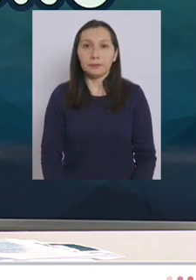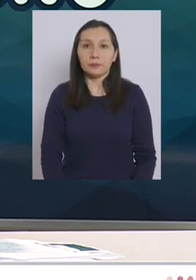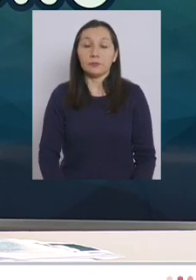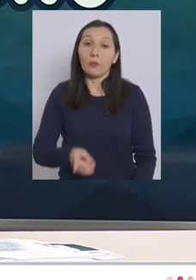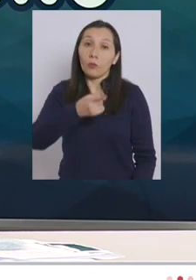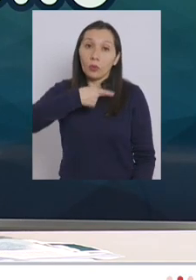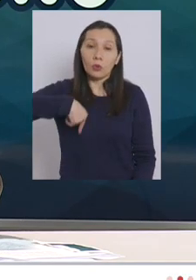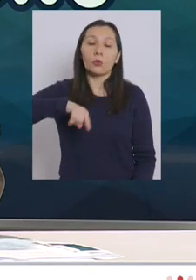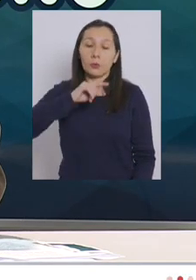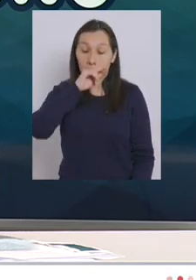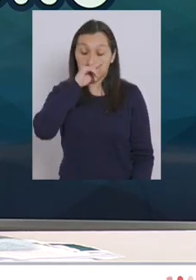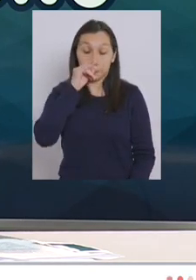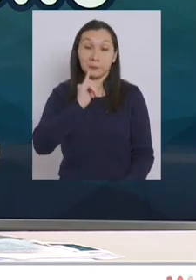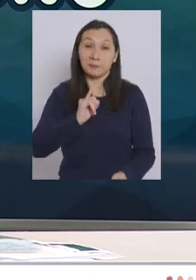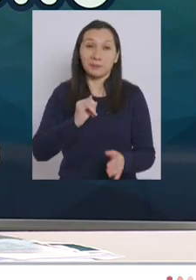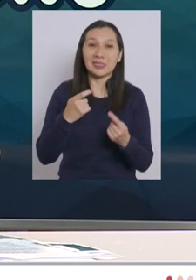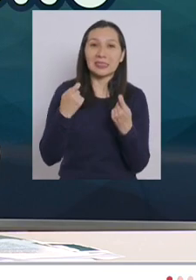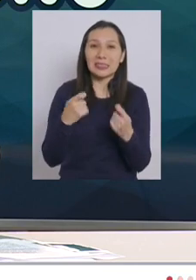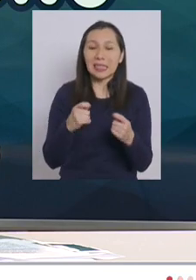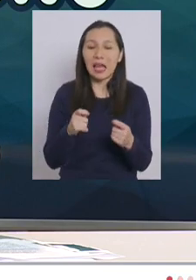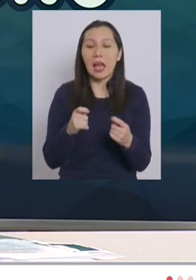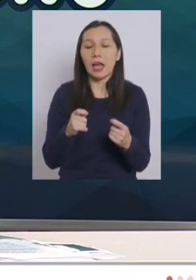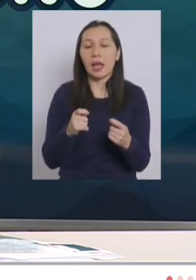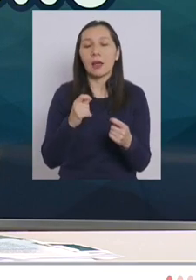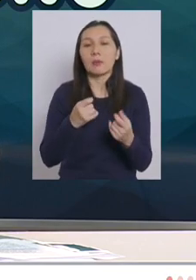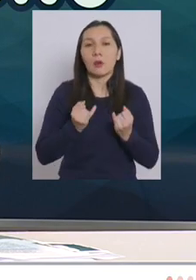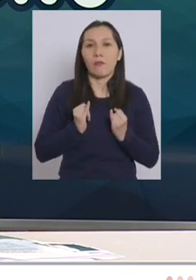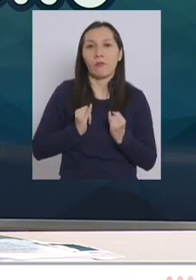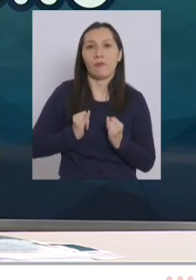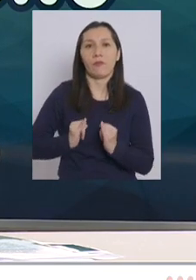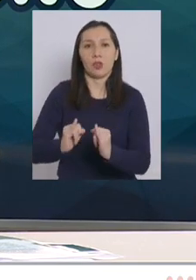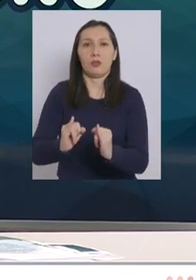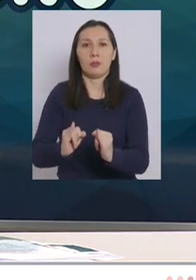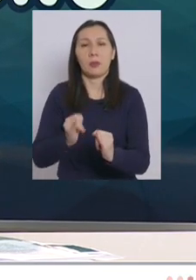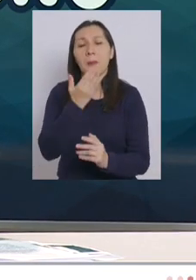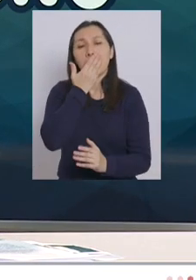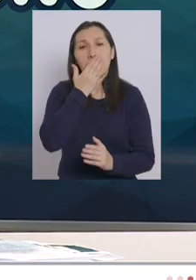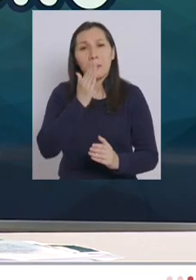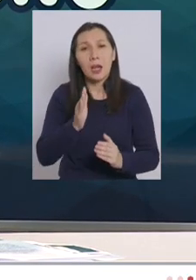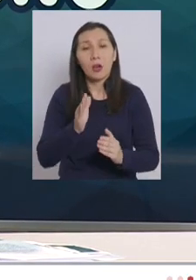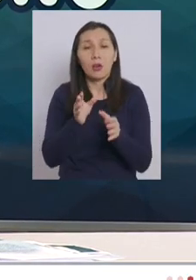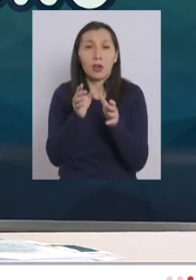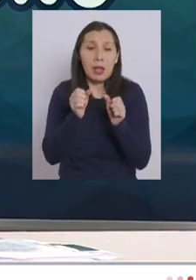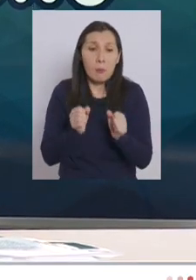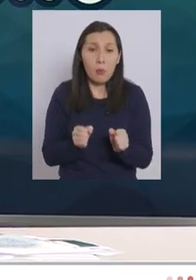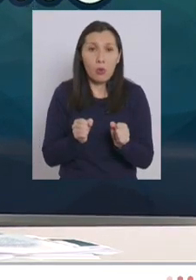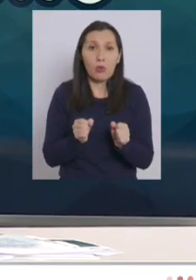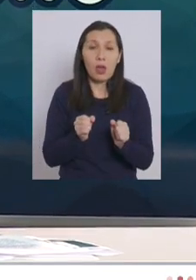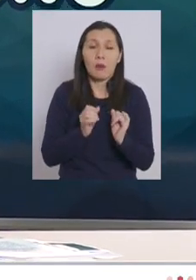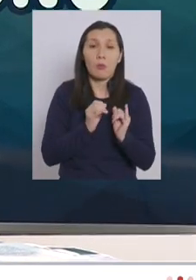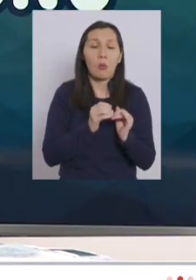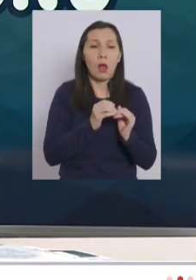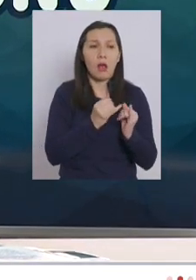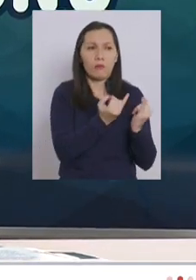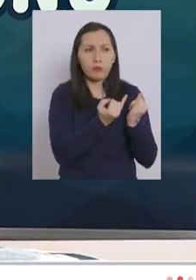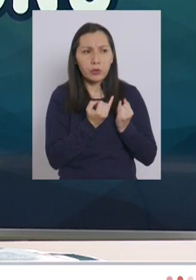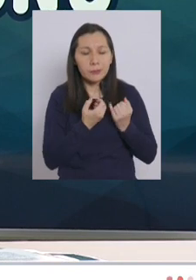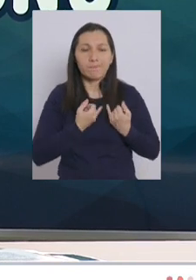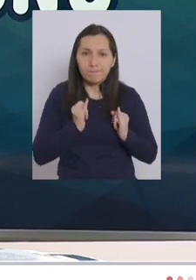nosotros evidentemente que tratamos de transmitir de la mejor manera posible la información